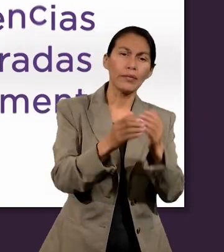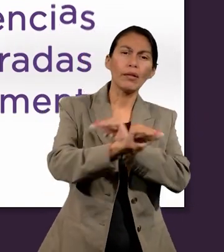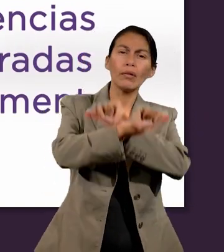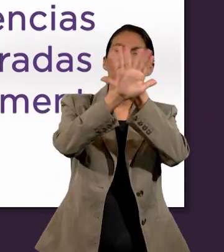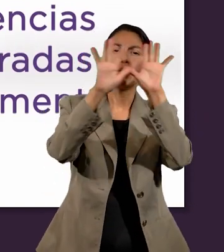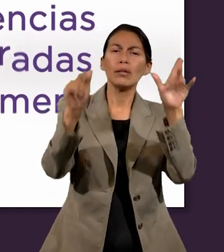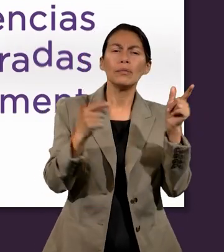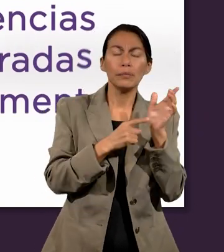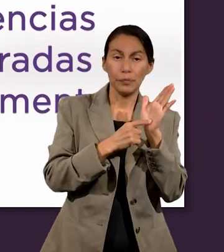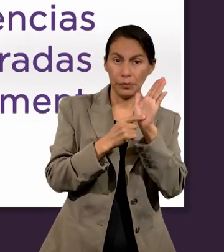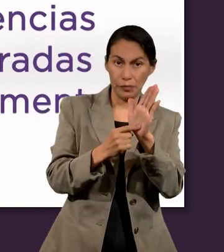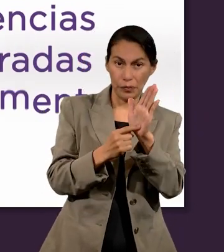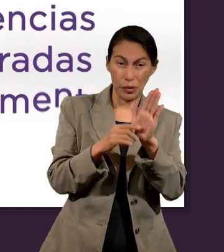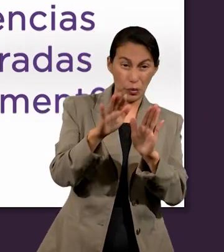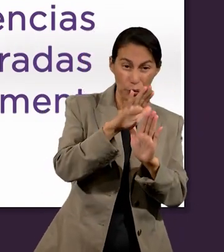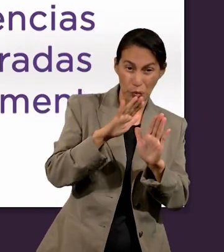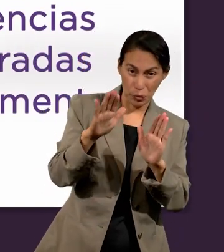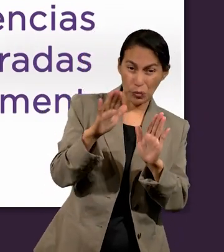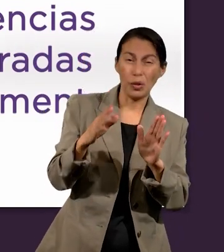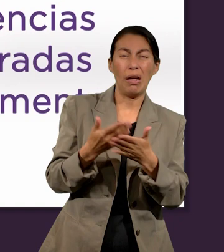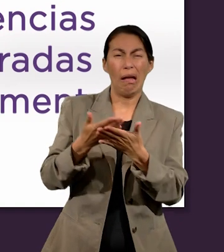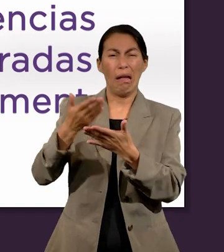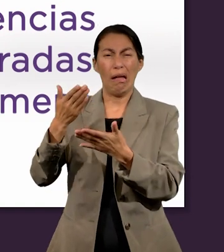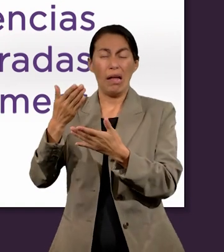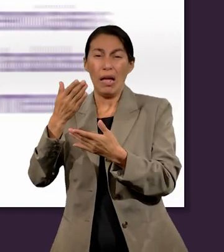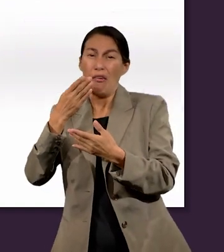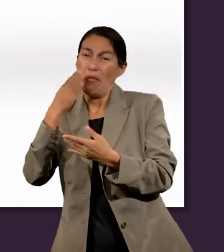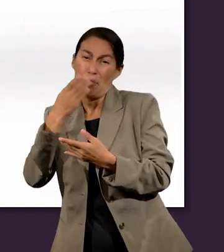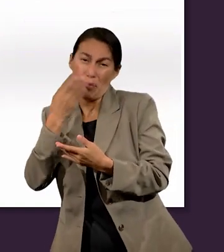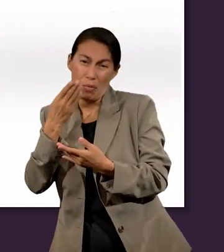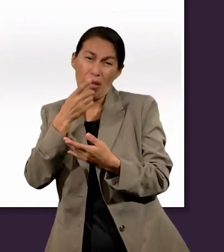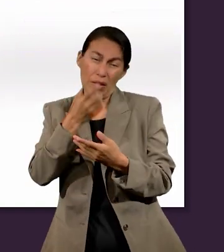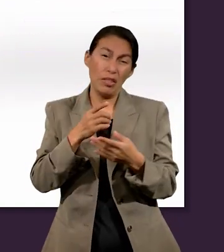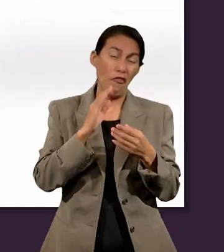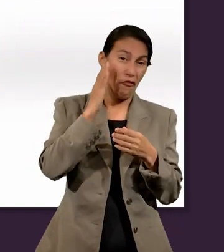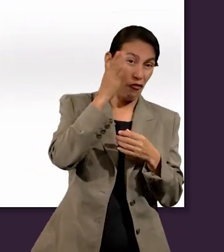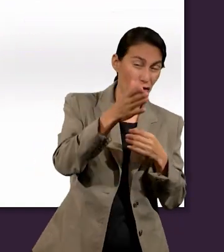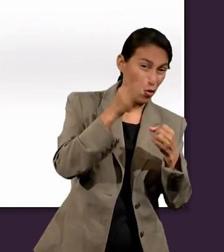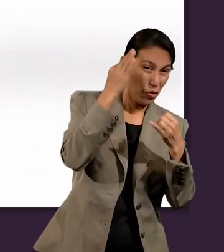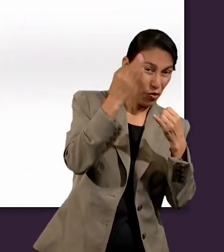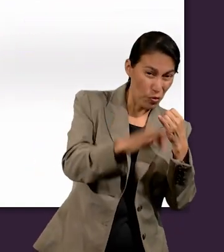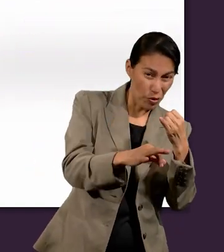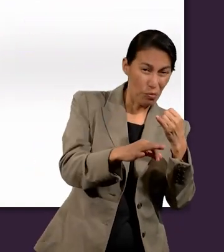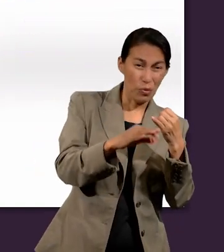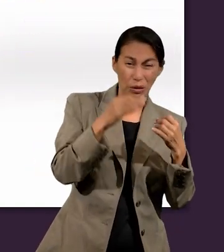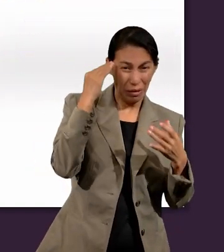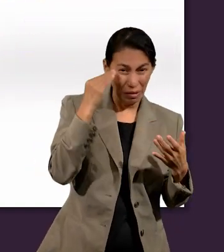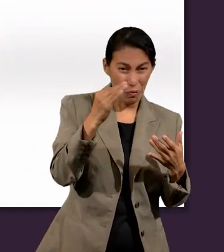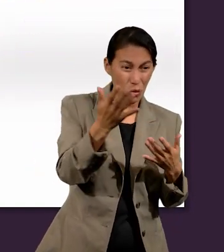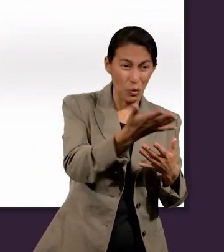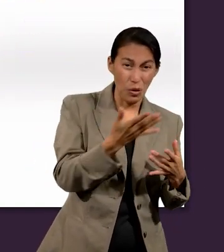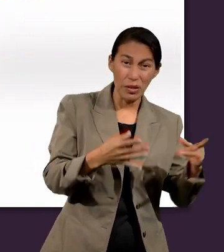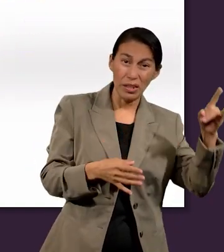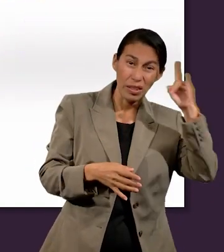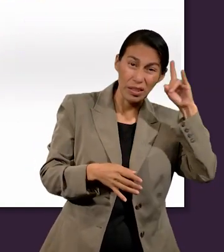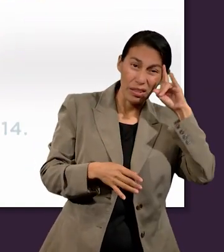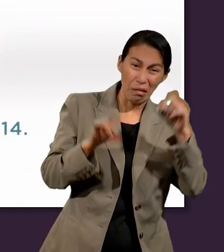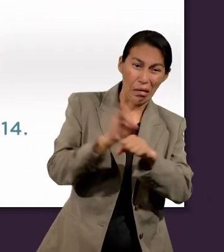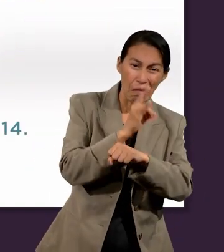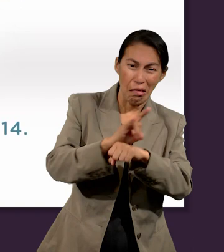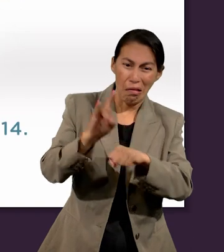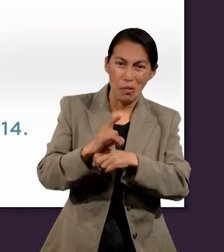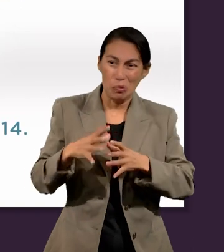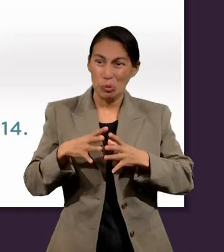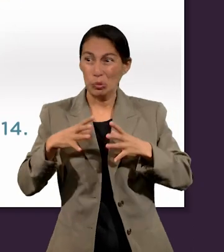a las advertencias encontradas anteriormente de que en el tiempo del fin, la obra engañosa de Satanás solo